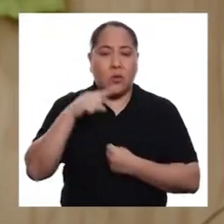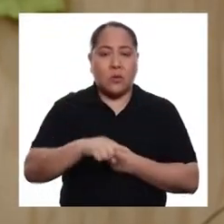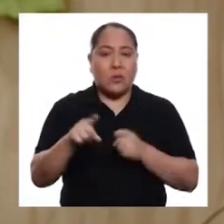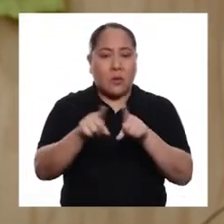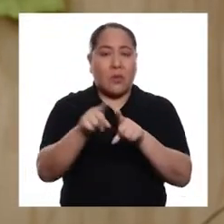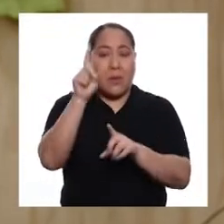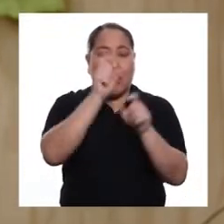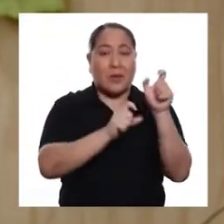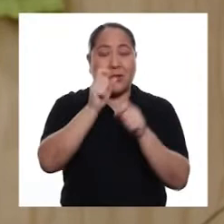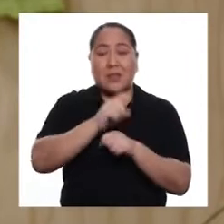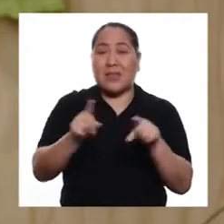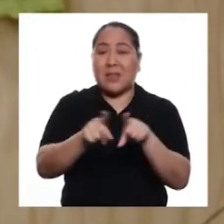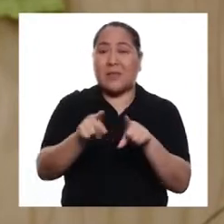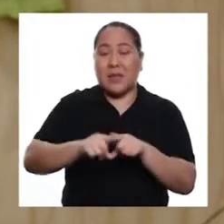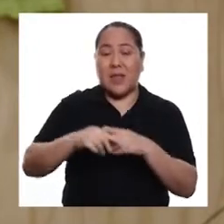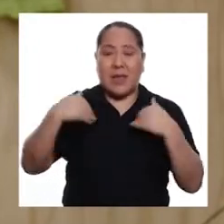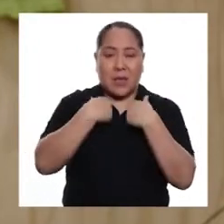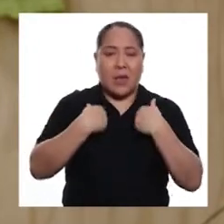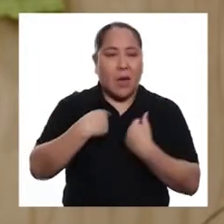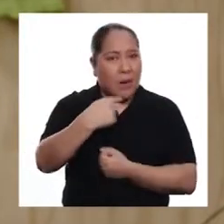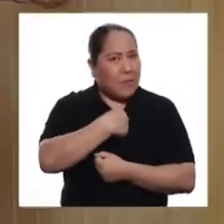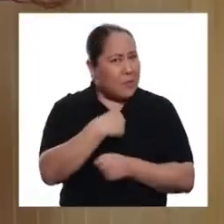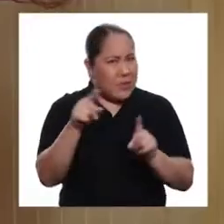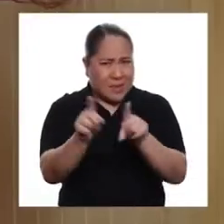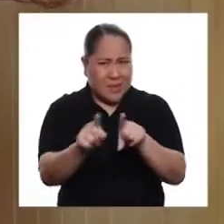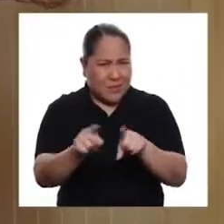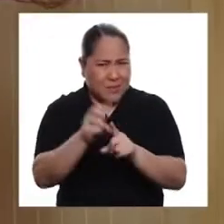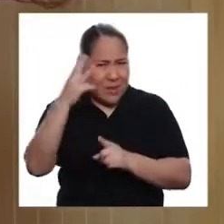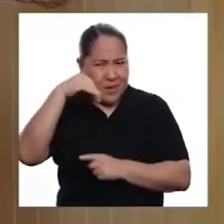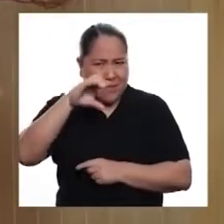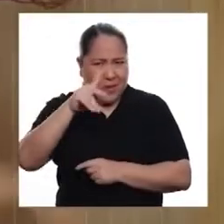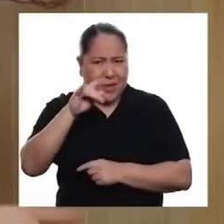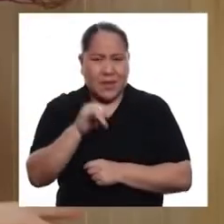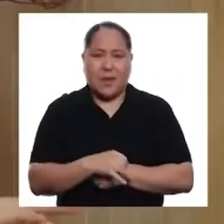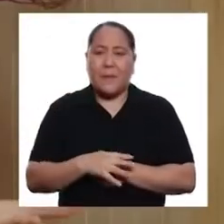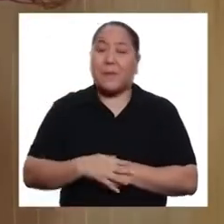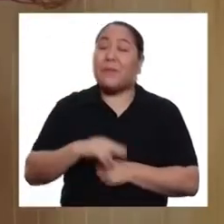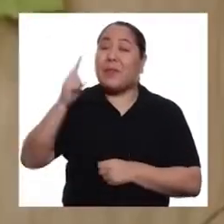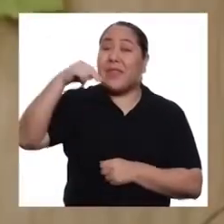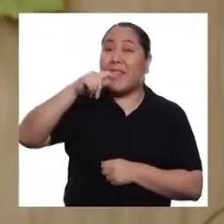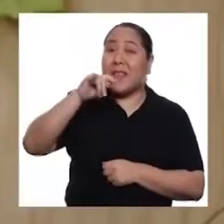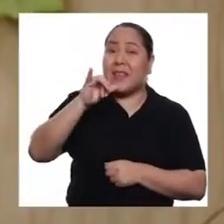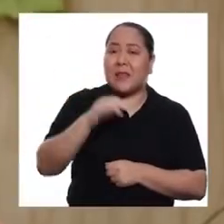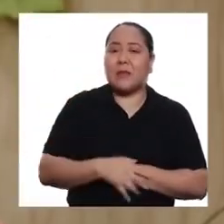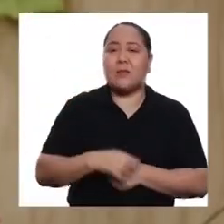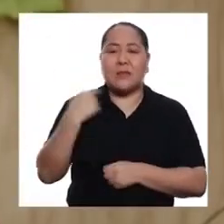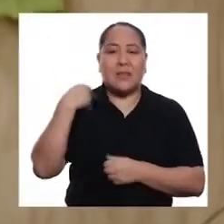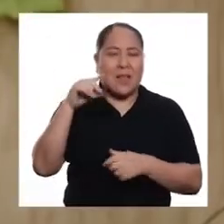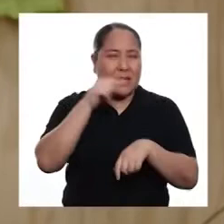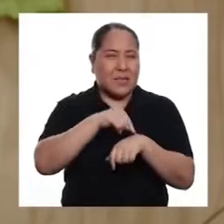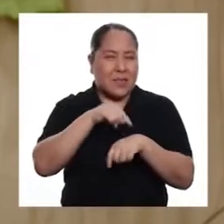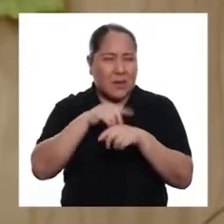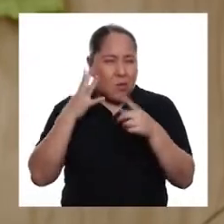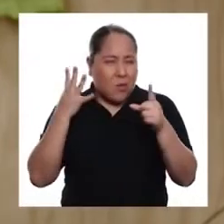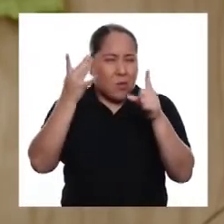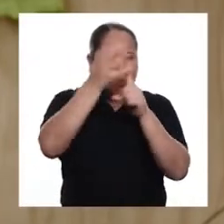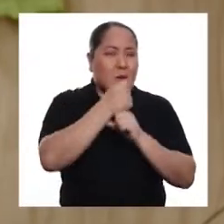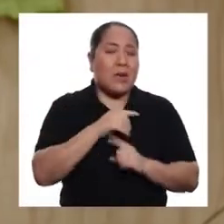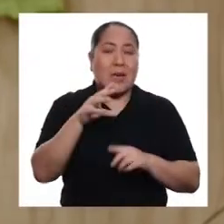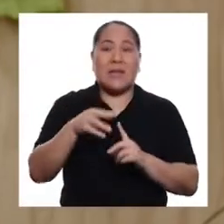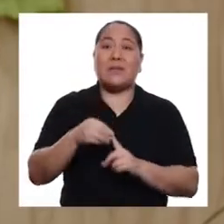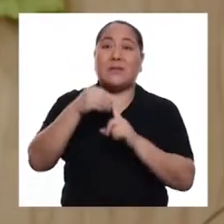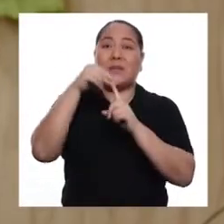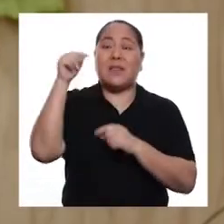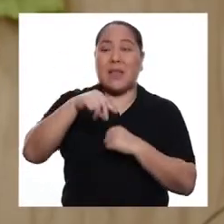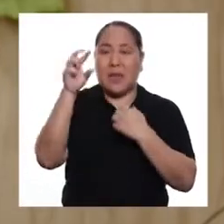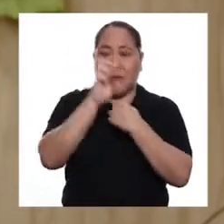protección, tanto de personas como de animales. ¡A mí también, Miki! Nati, ha llegado un momento